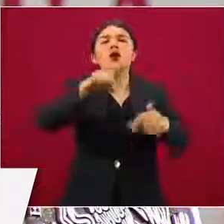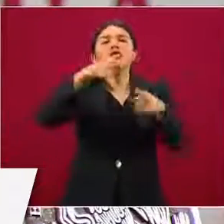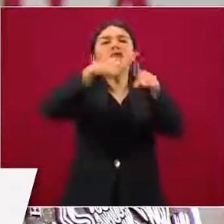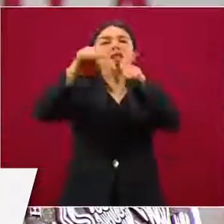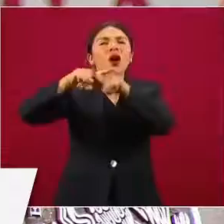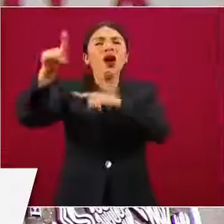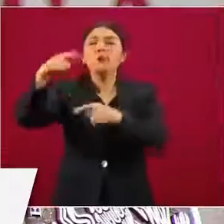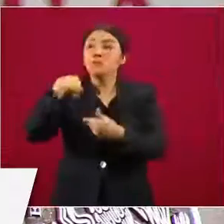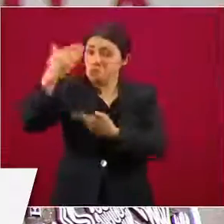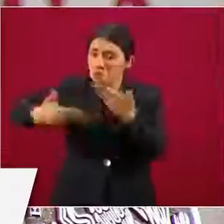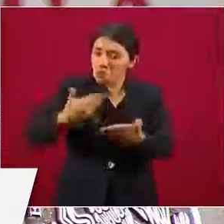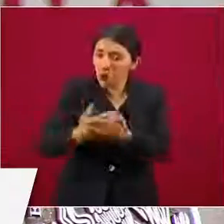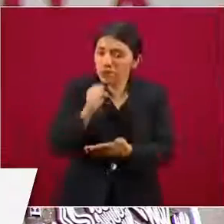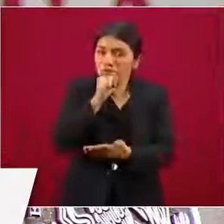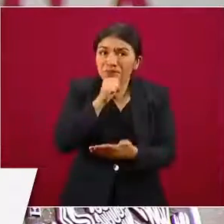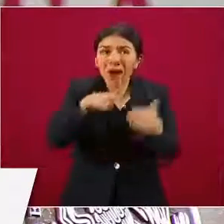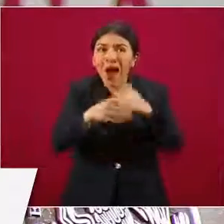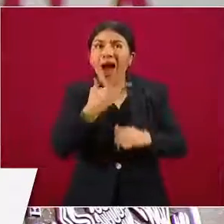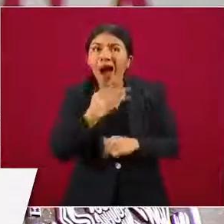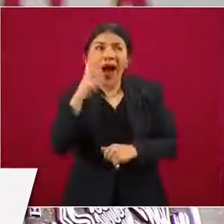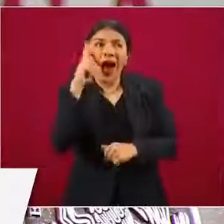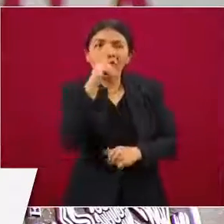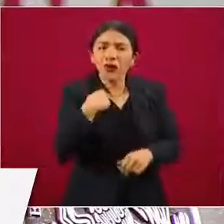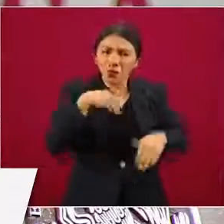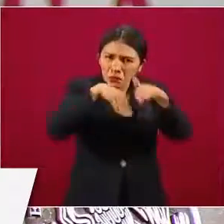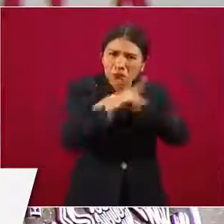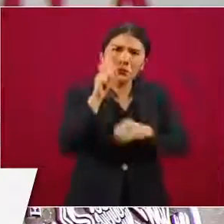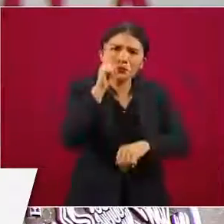que así no lo piden y no lo permiten, como es el caso de la Ciudad de México.